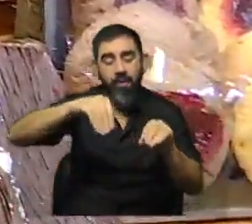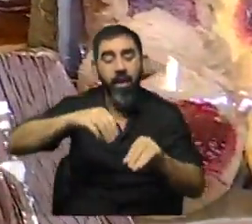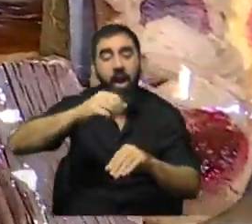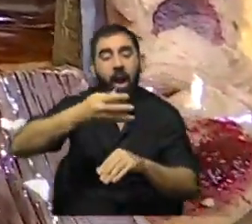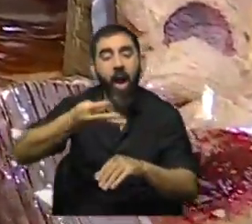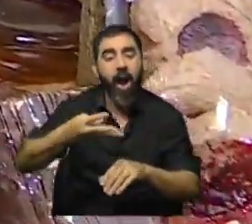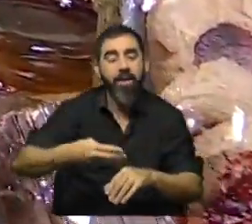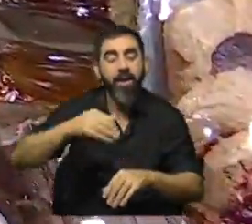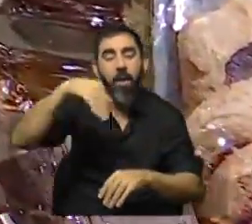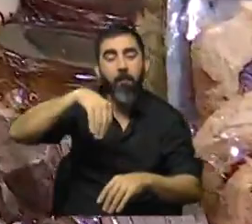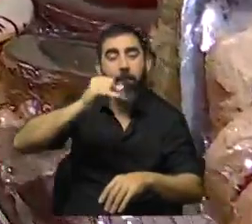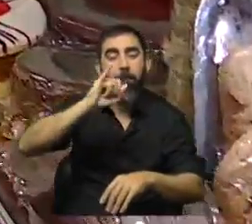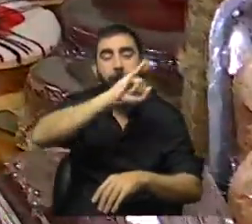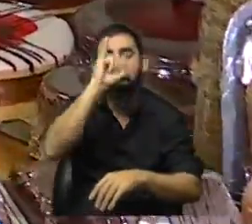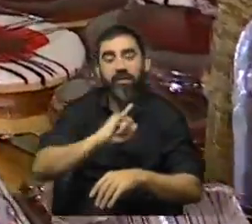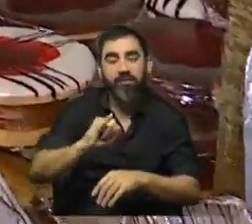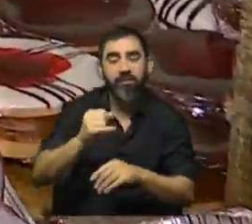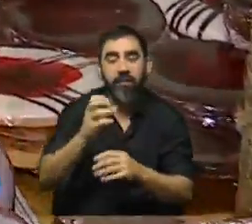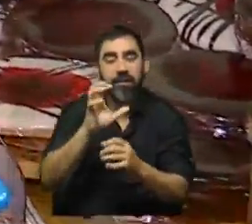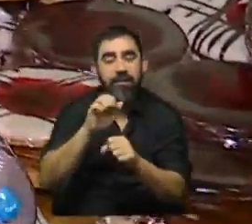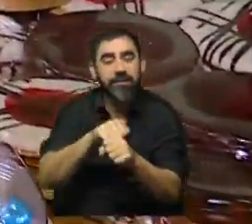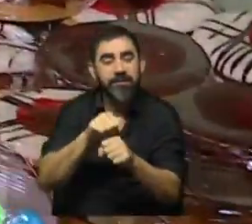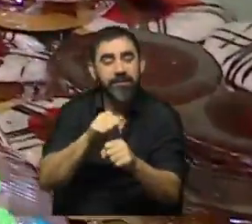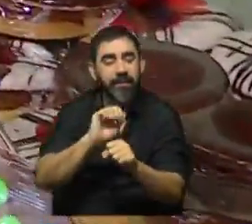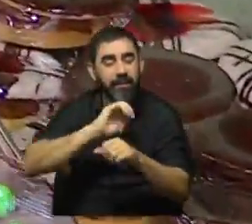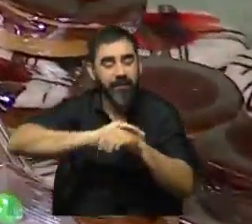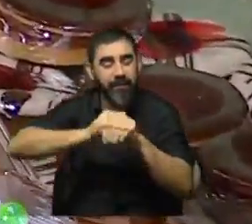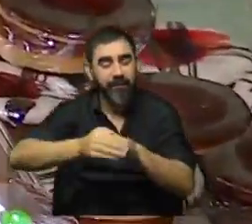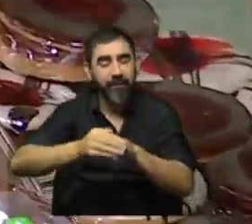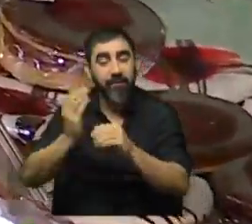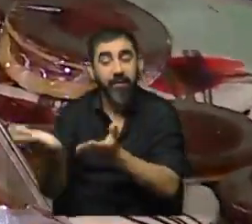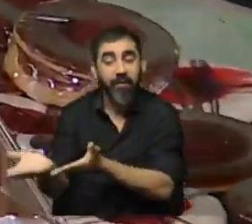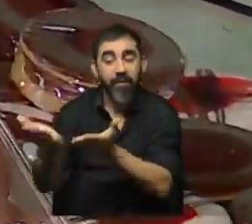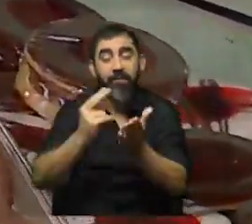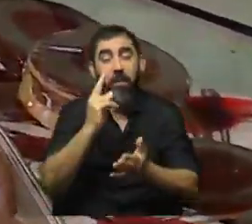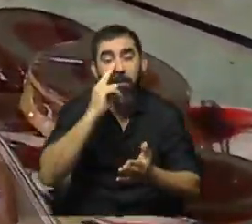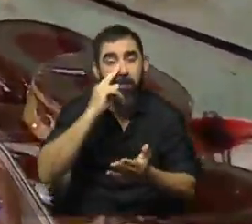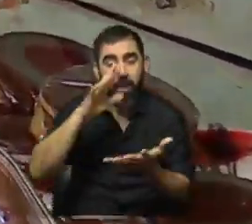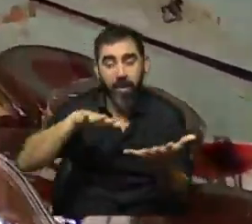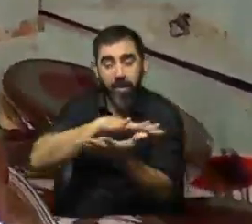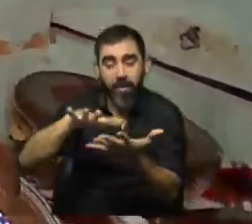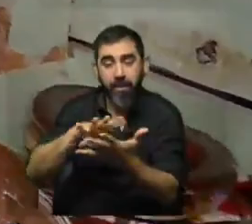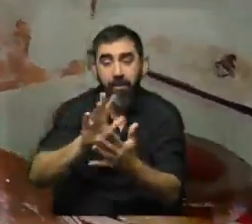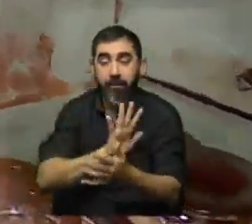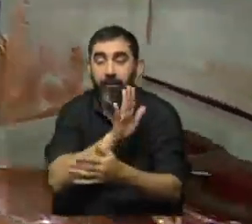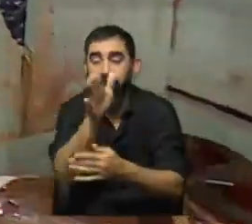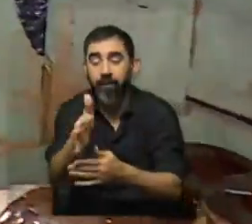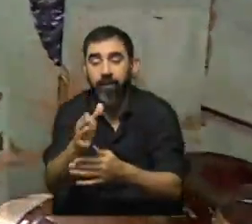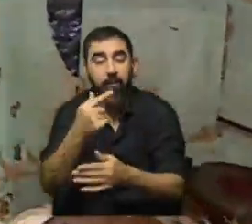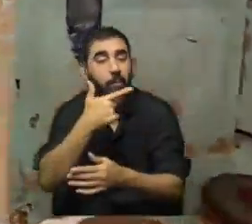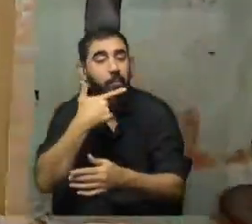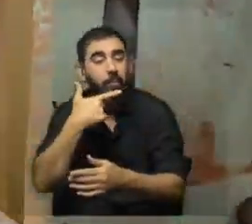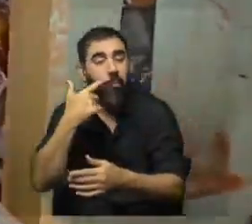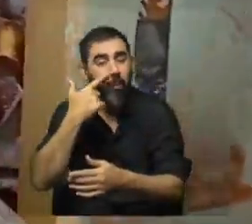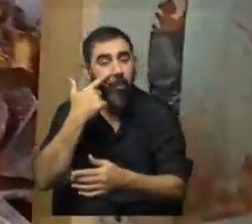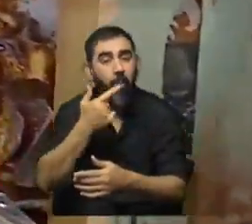le da eso crujiente, ¿no? Hay que invitar a todos entonces a la panadería del barrio a acercarse y degustar el